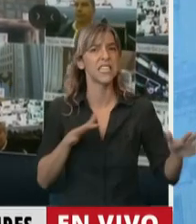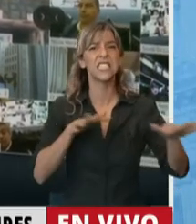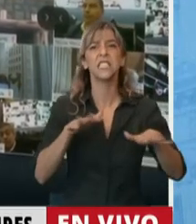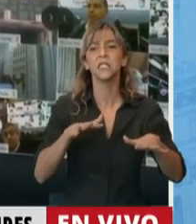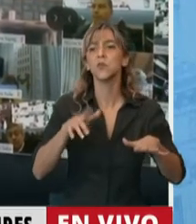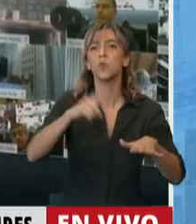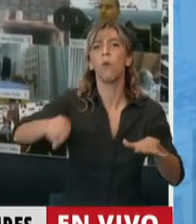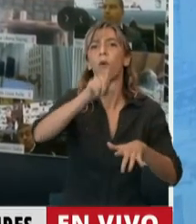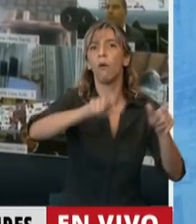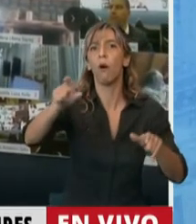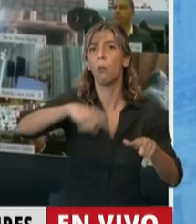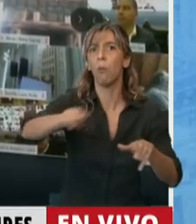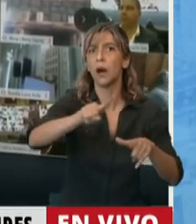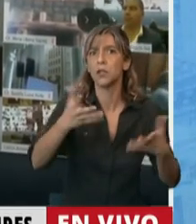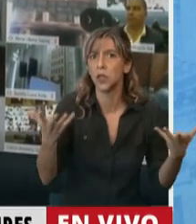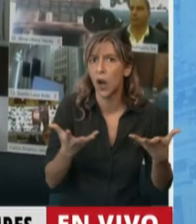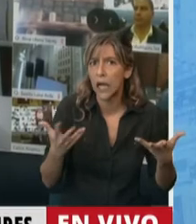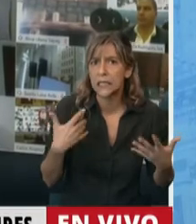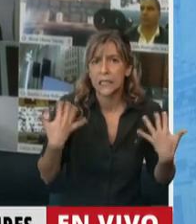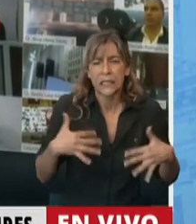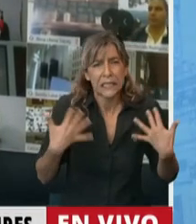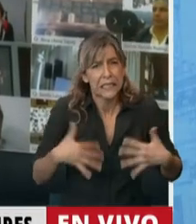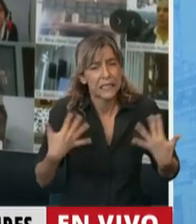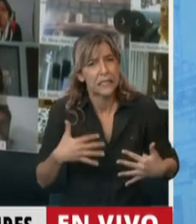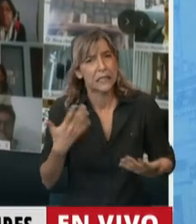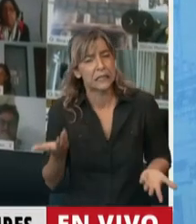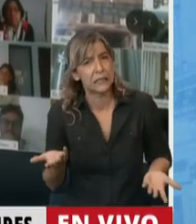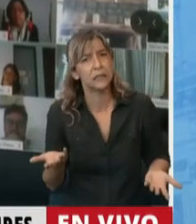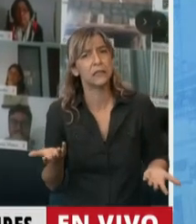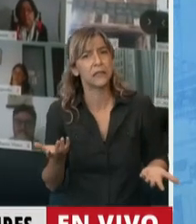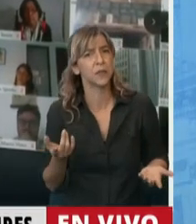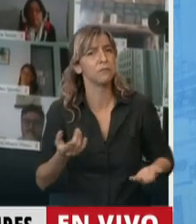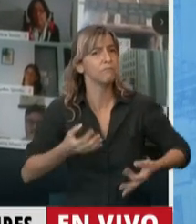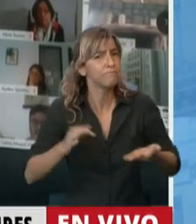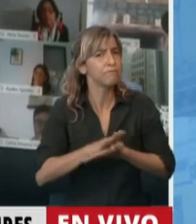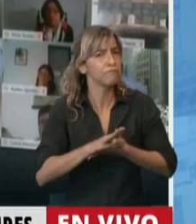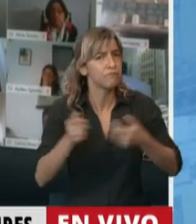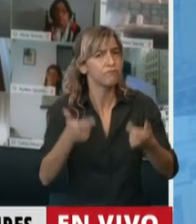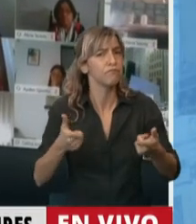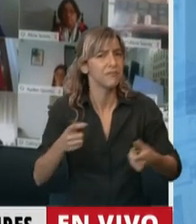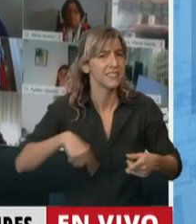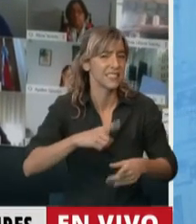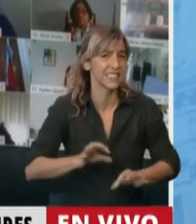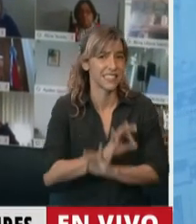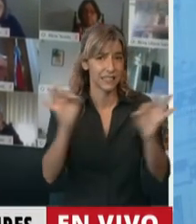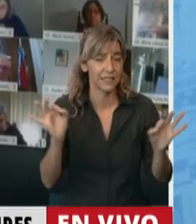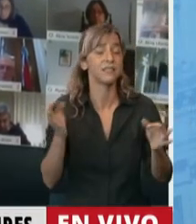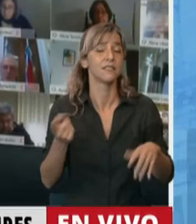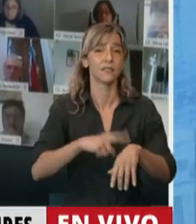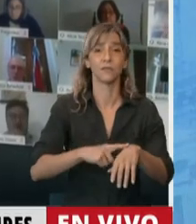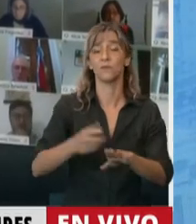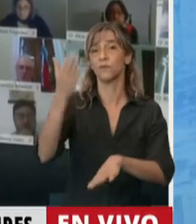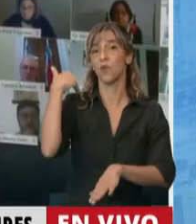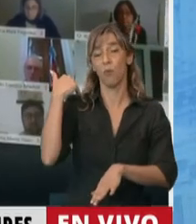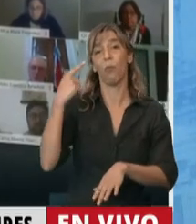desesperante. Por eso vemos que justamente la cooptación del movimiento piquetero que se intentó